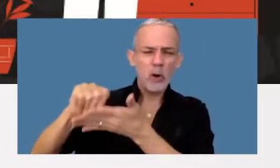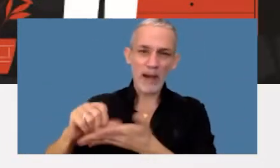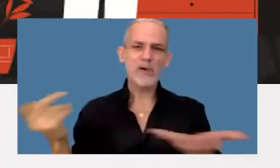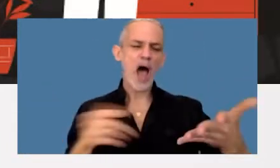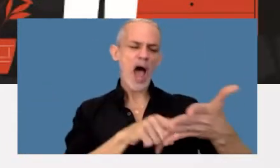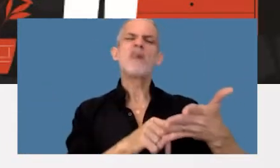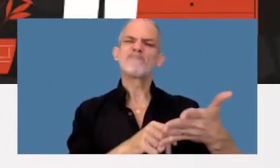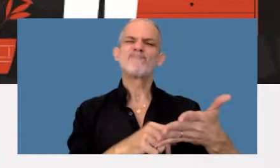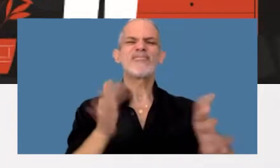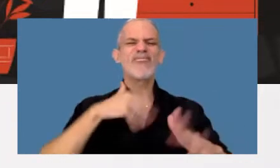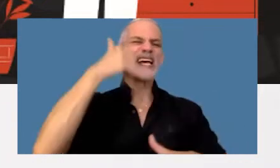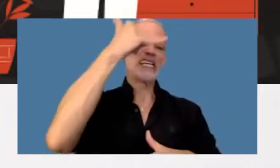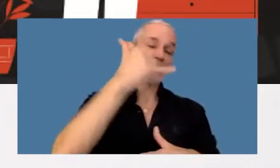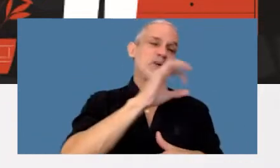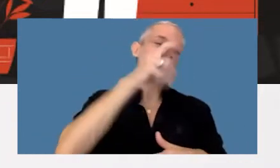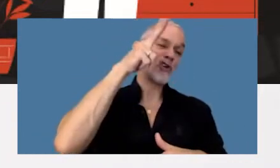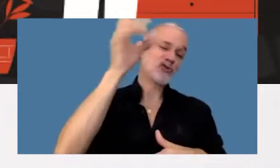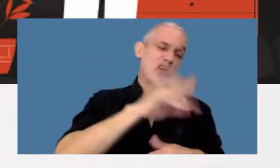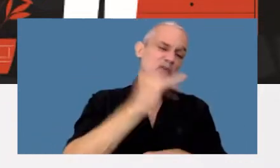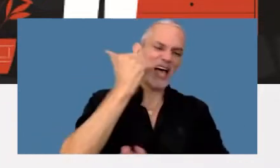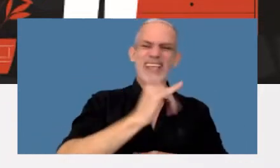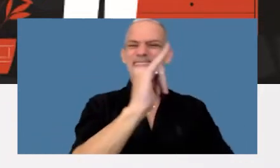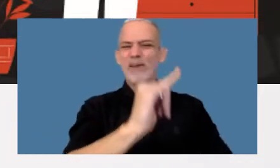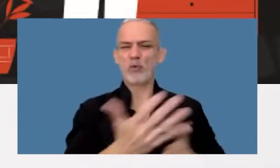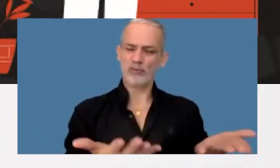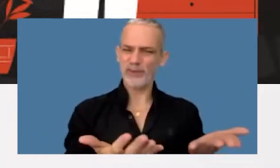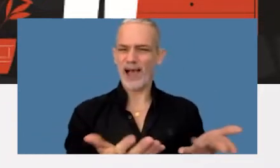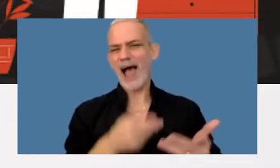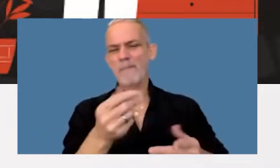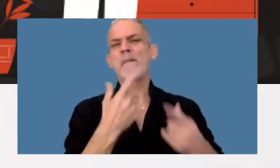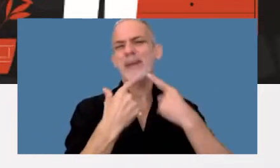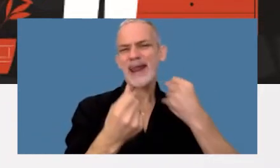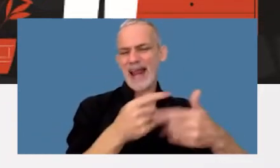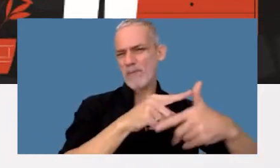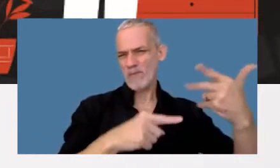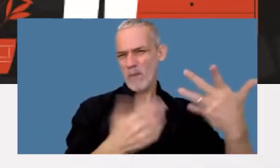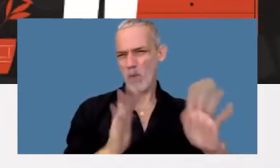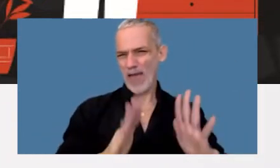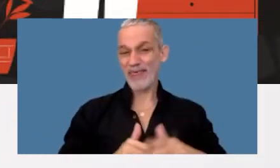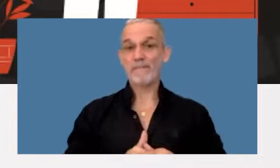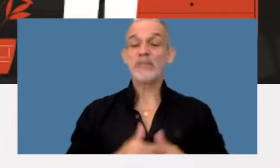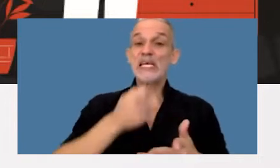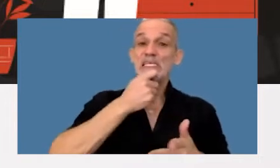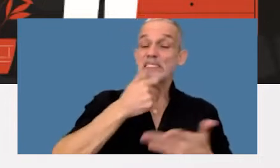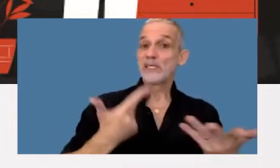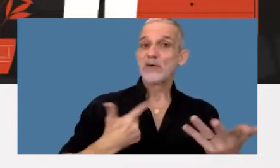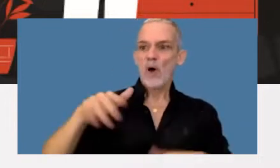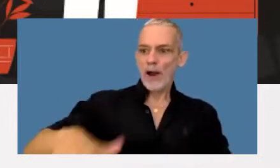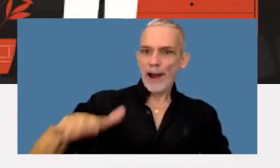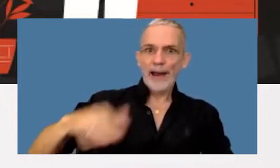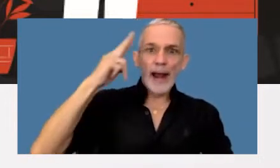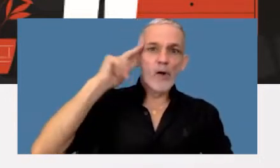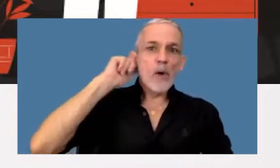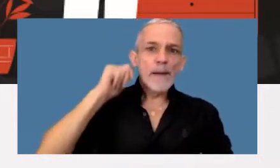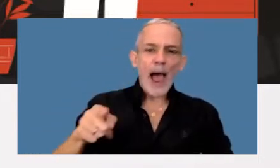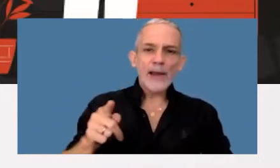de tomar acción llamar a un 0800 hacer una denuncia reclamar cuando a una criatura de nueve